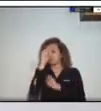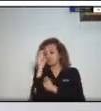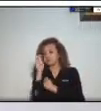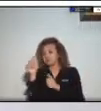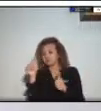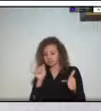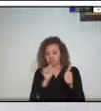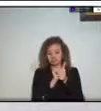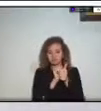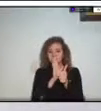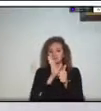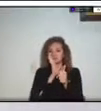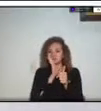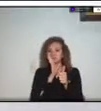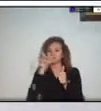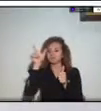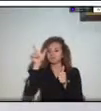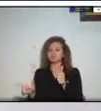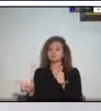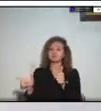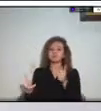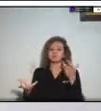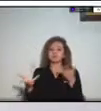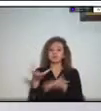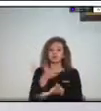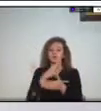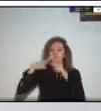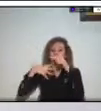cuatro panelistas que voy a presentar a continuación